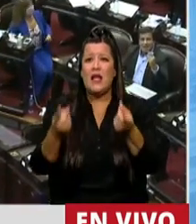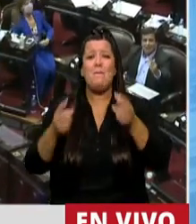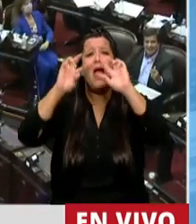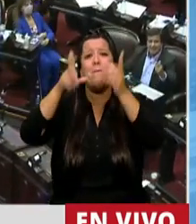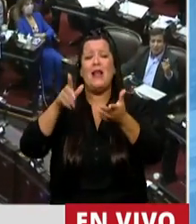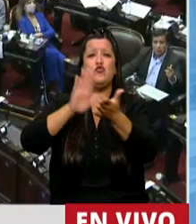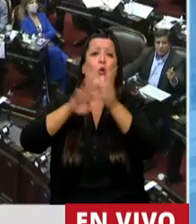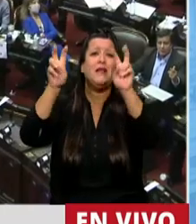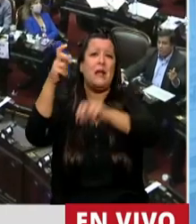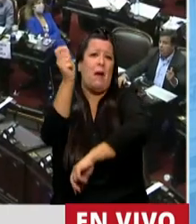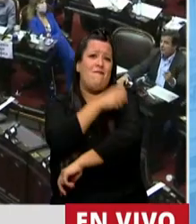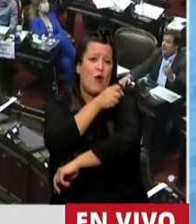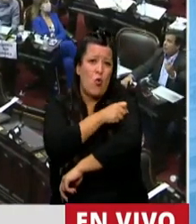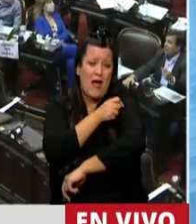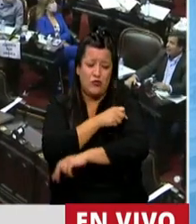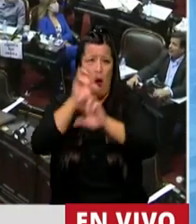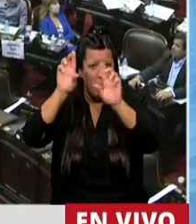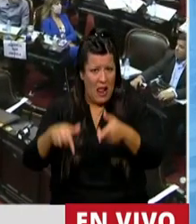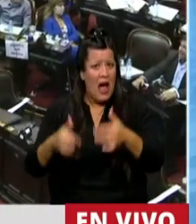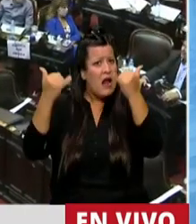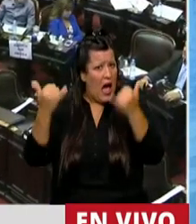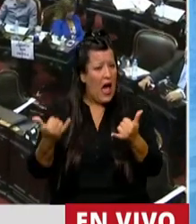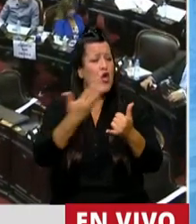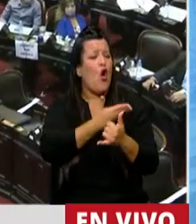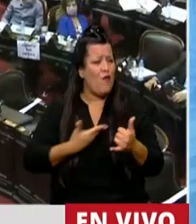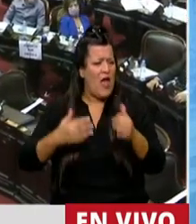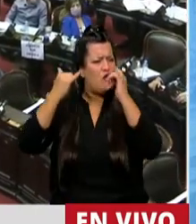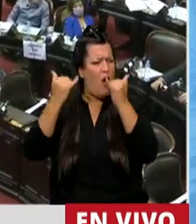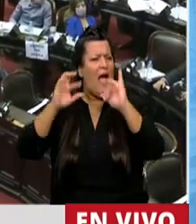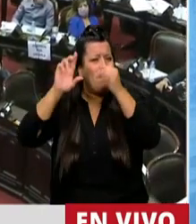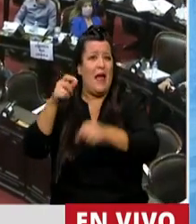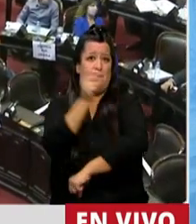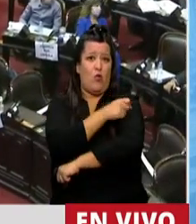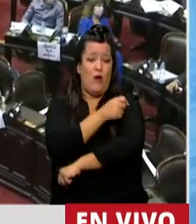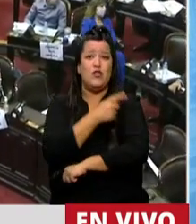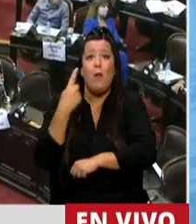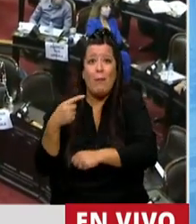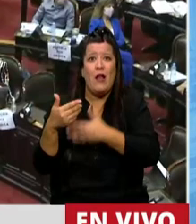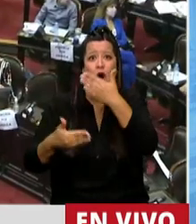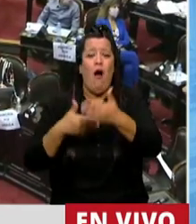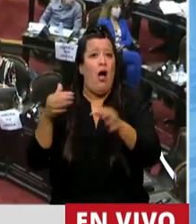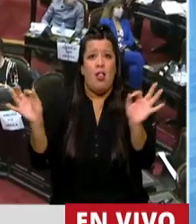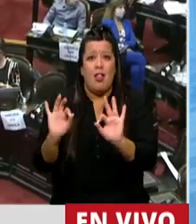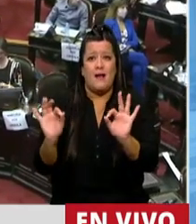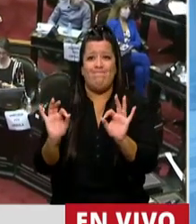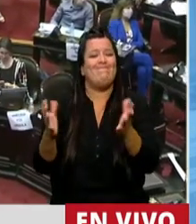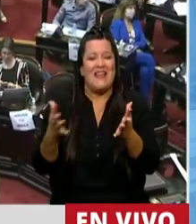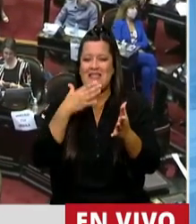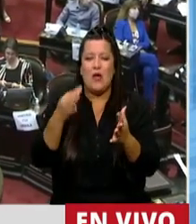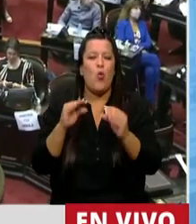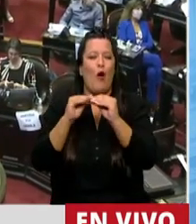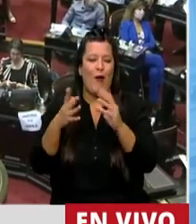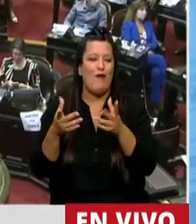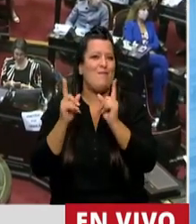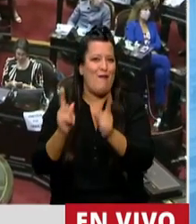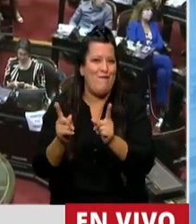de vacunación que el gobierno está llevando adelante y que hasta que no avancemos más vamos a continuar con dificultades.